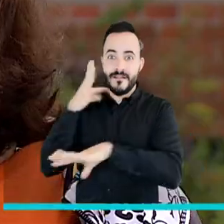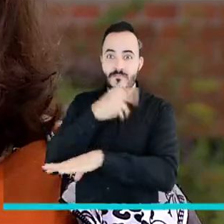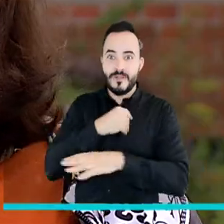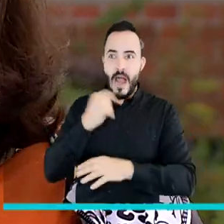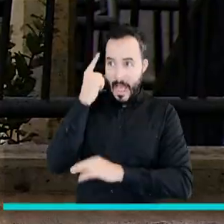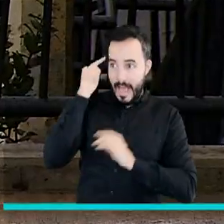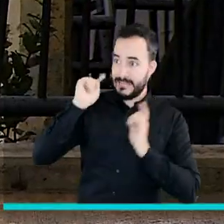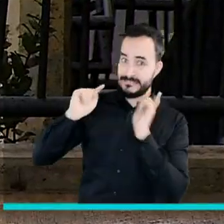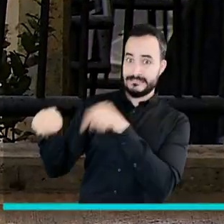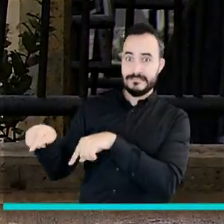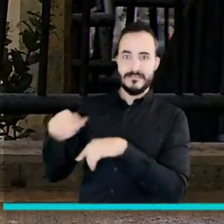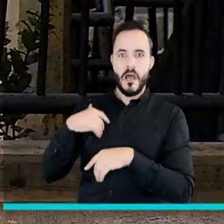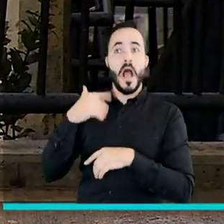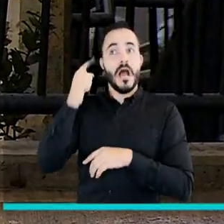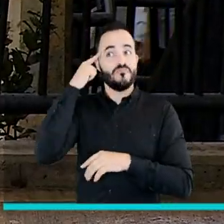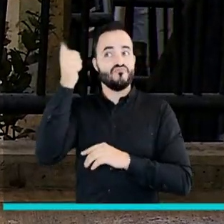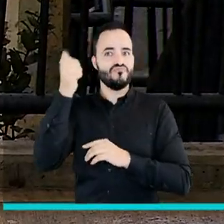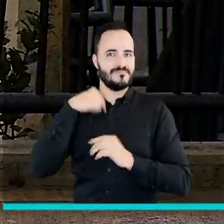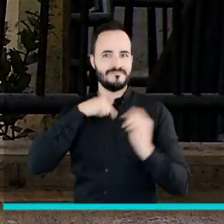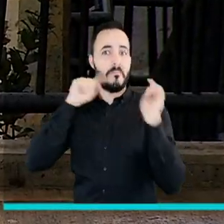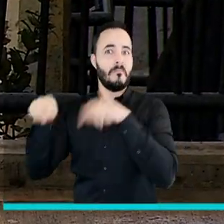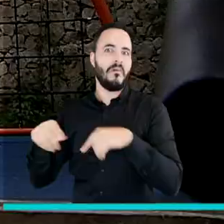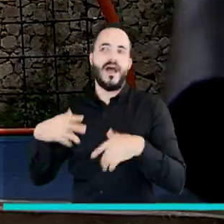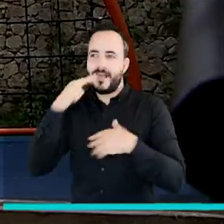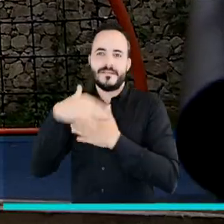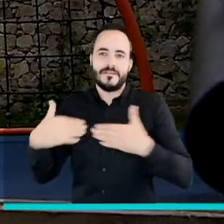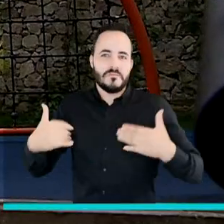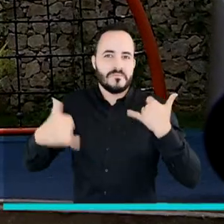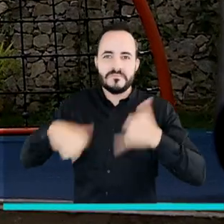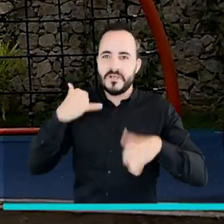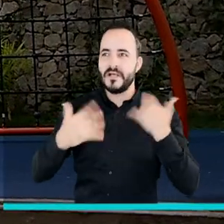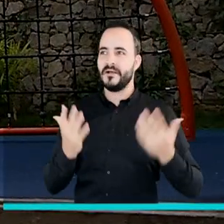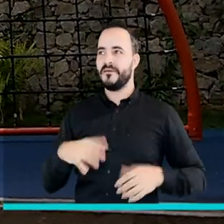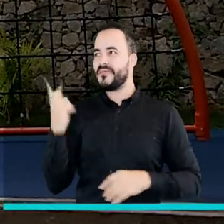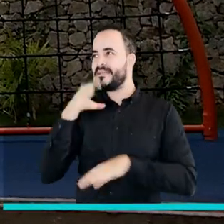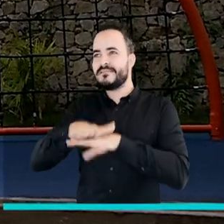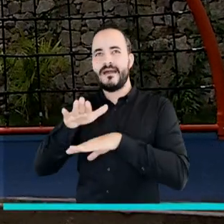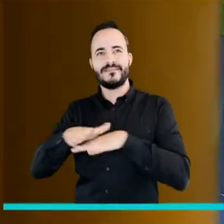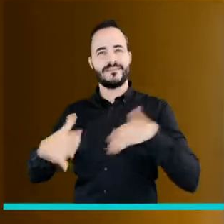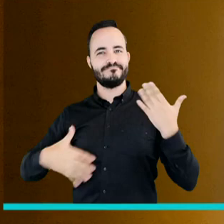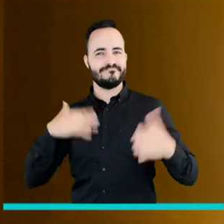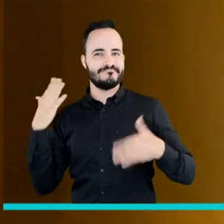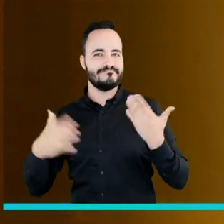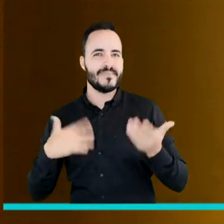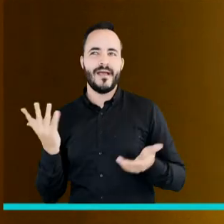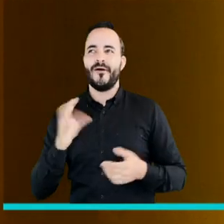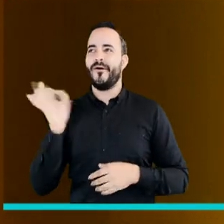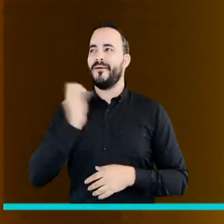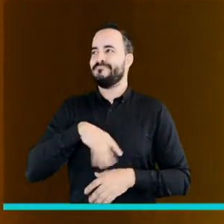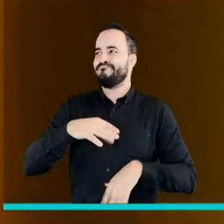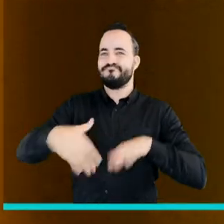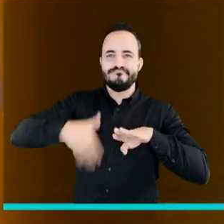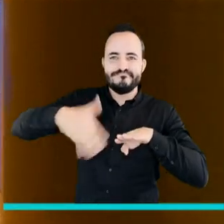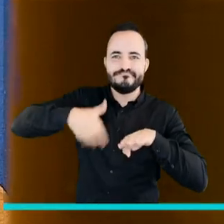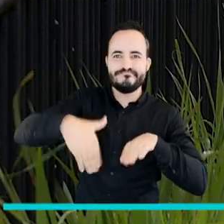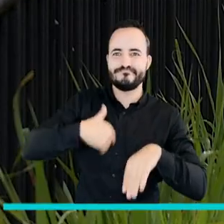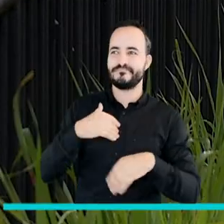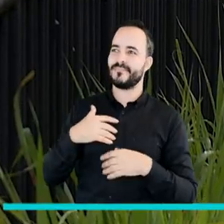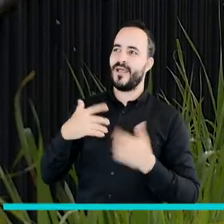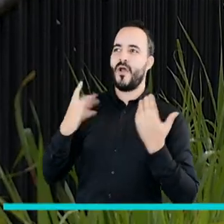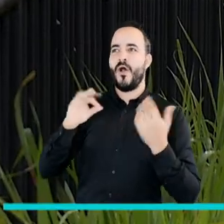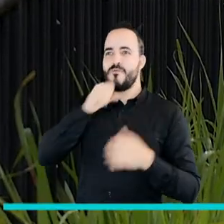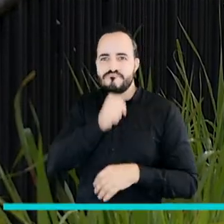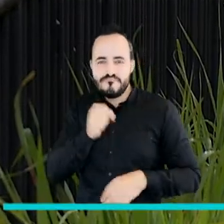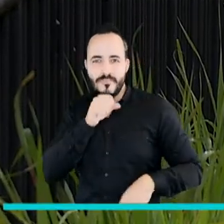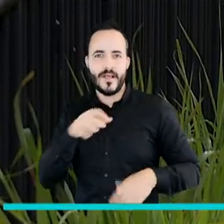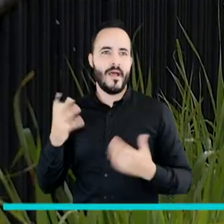reunión. Para que los niños pudieran juntarse a jugar en las tardes de un viernes, que los chicos montaran en patineta,